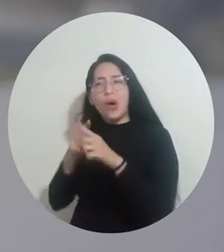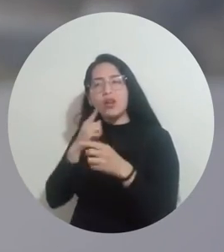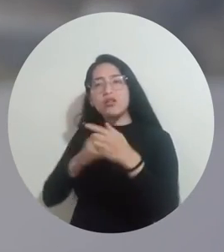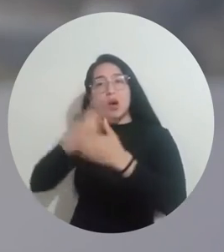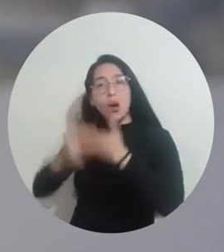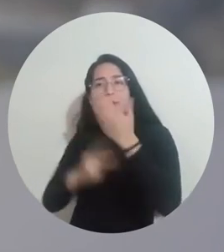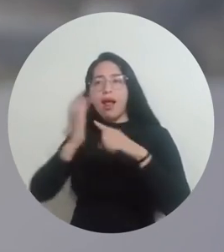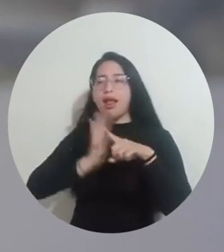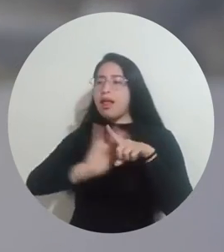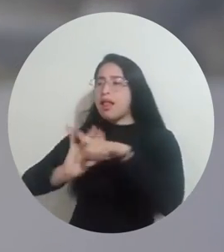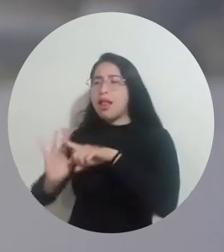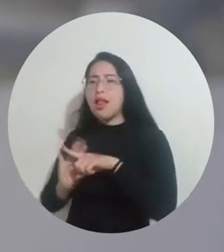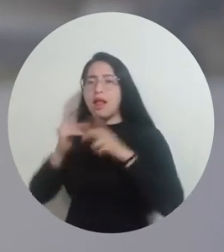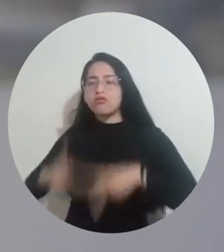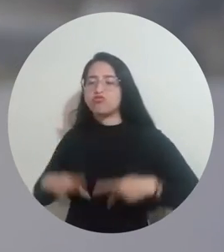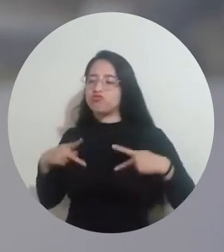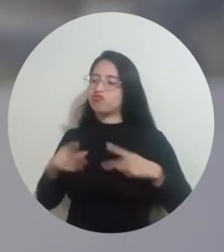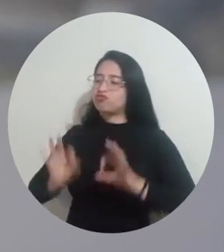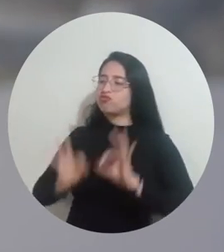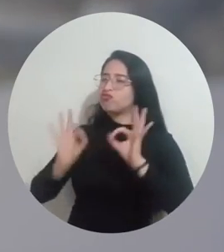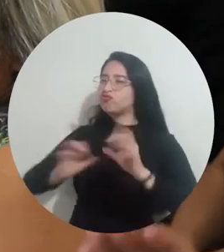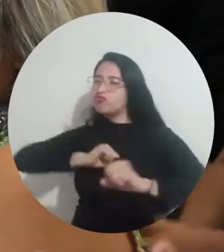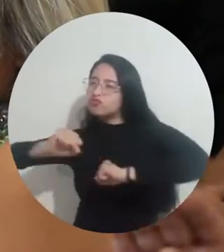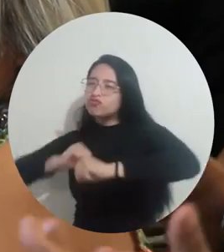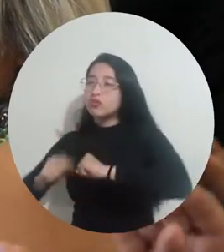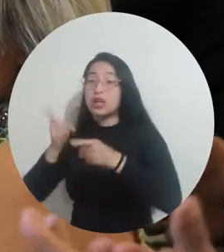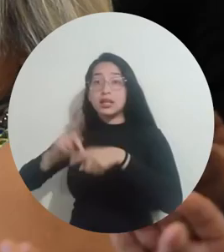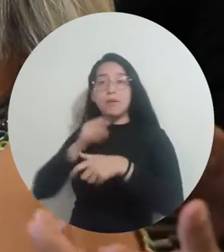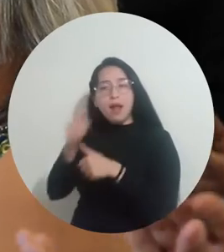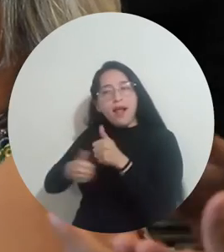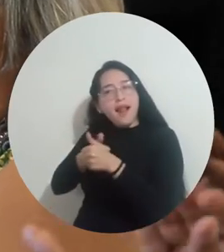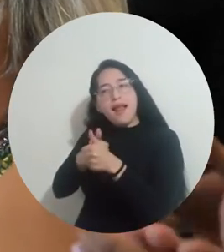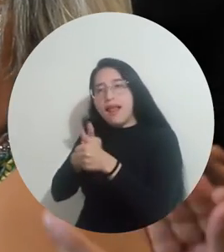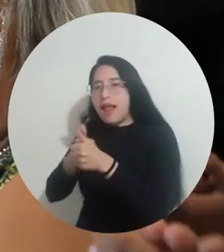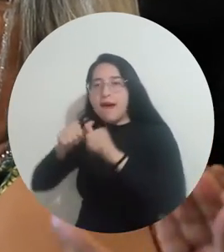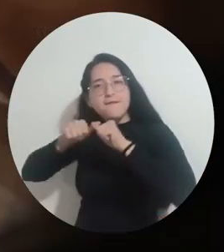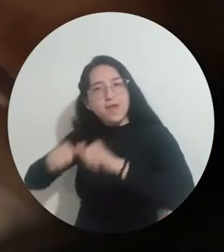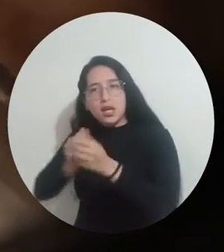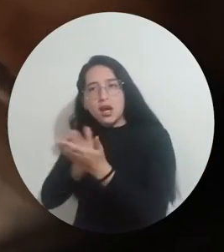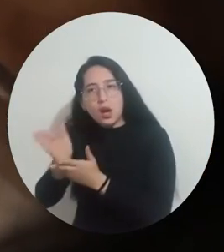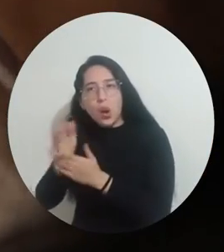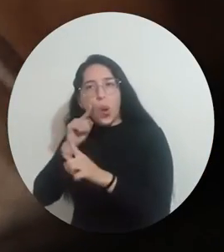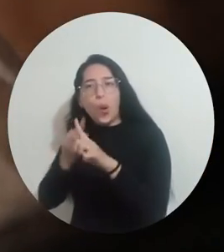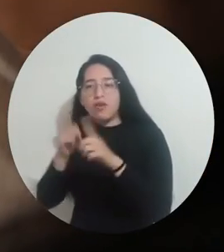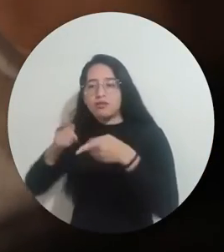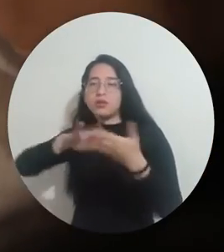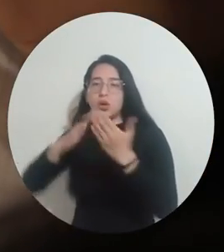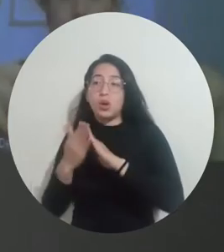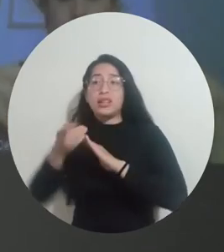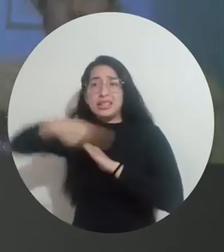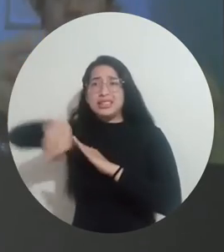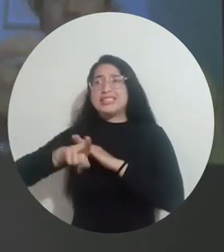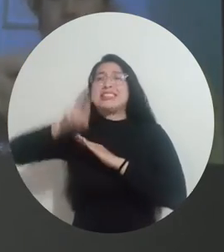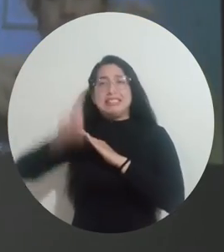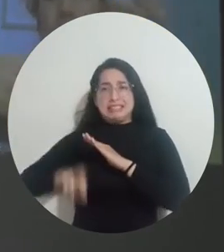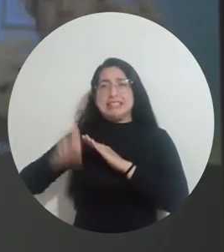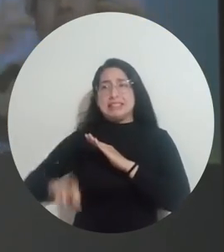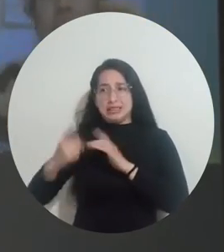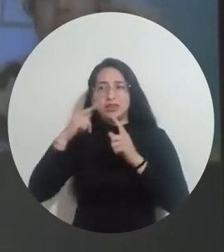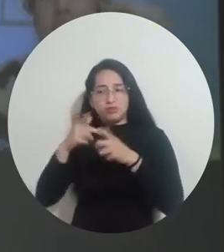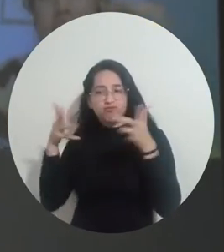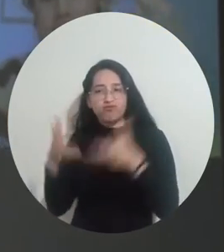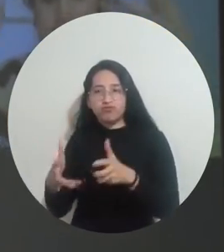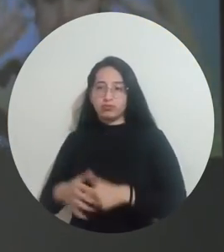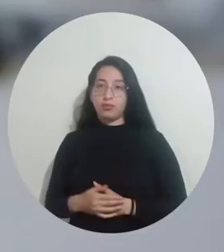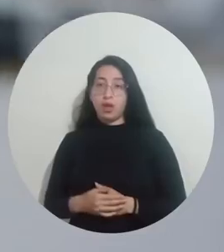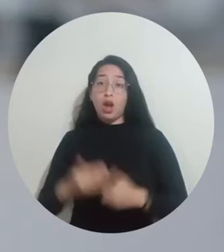que busca mejorar la calidad de vida, darle acompañamiento continuo a esta comunidad que realmente necesita de